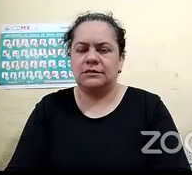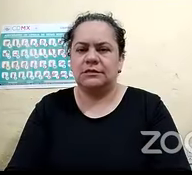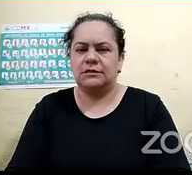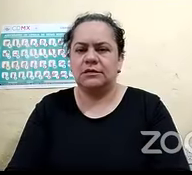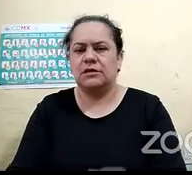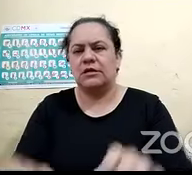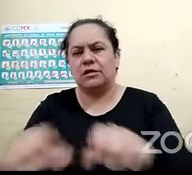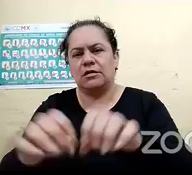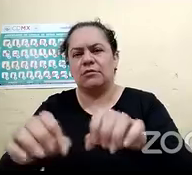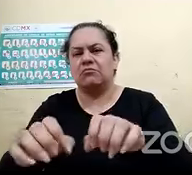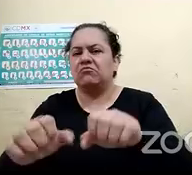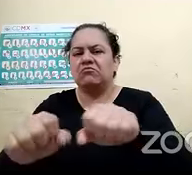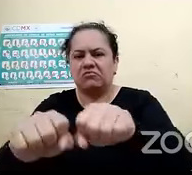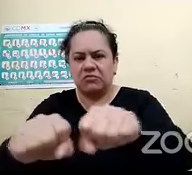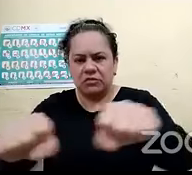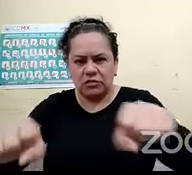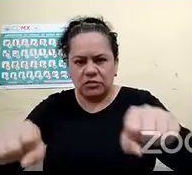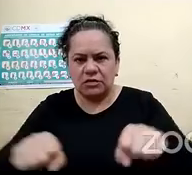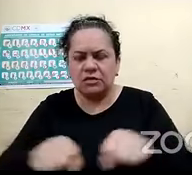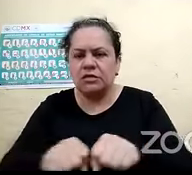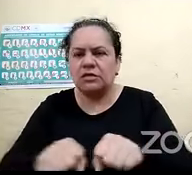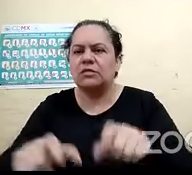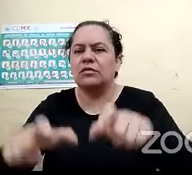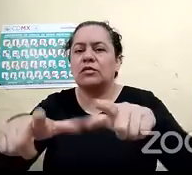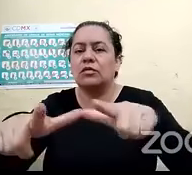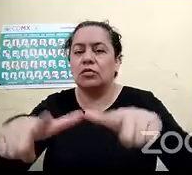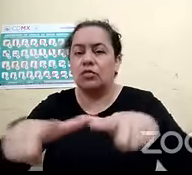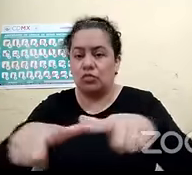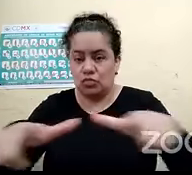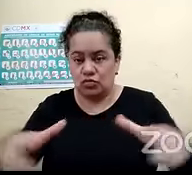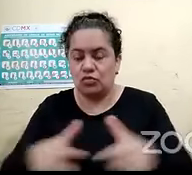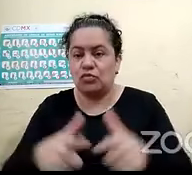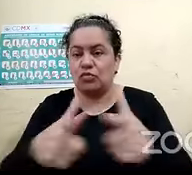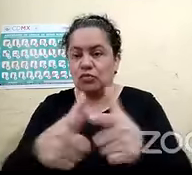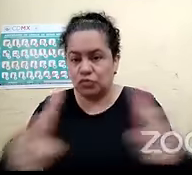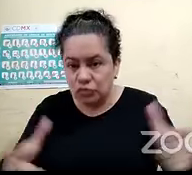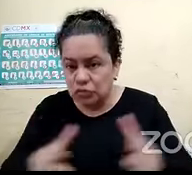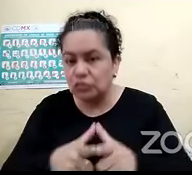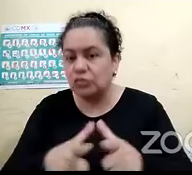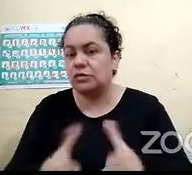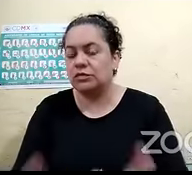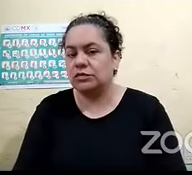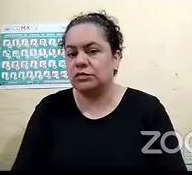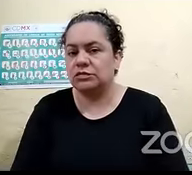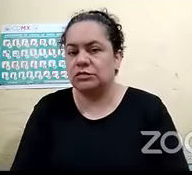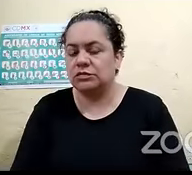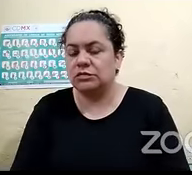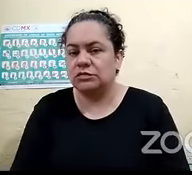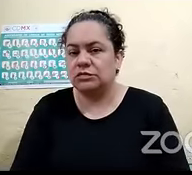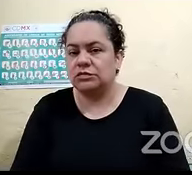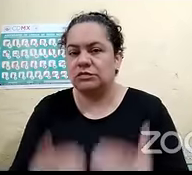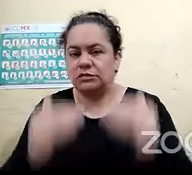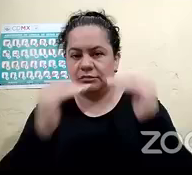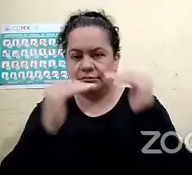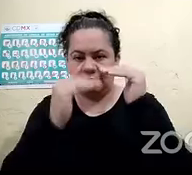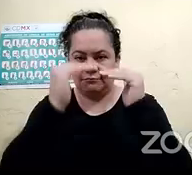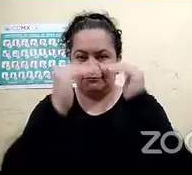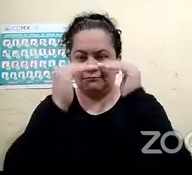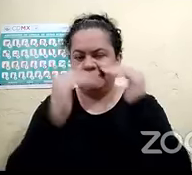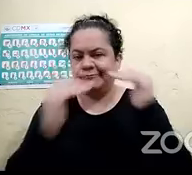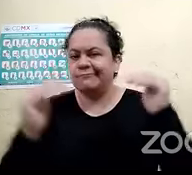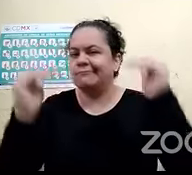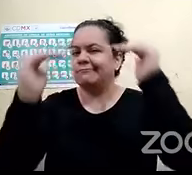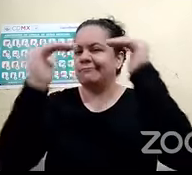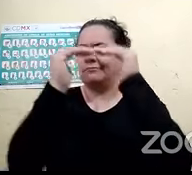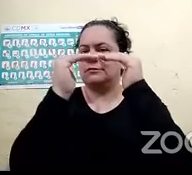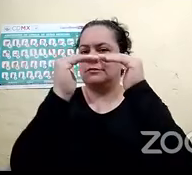todo, vulnerables para tener igualdad en derechos y oportunidades en todos